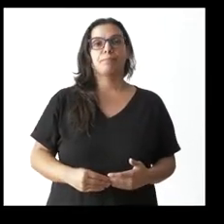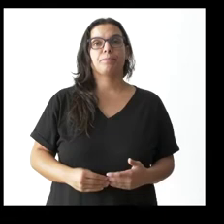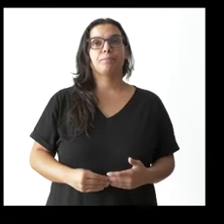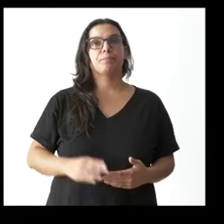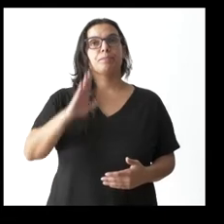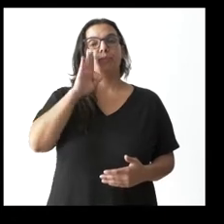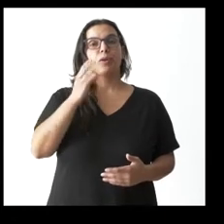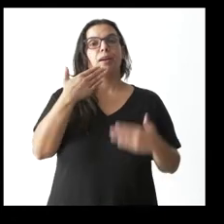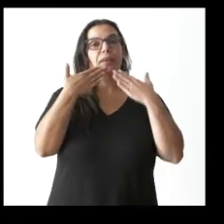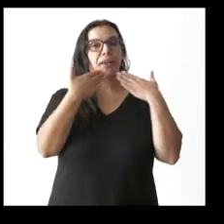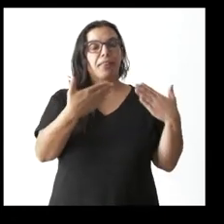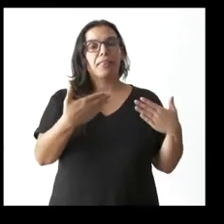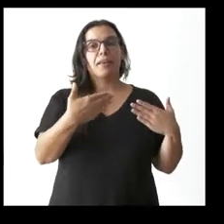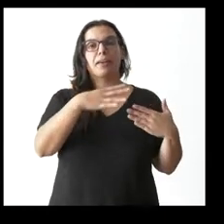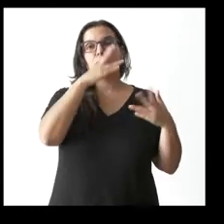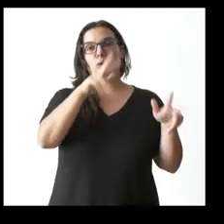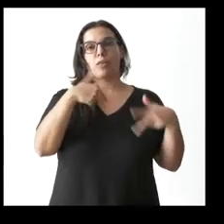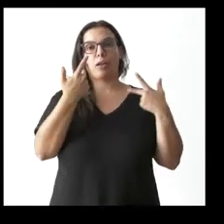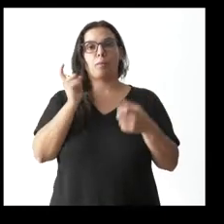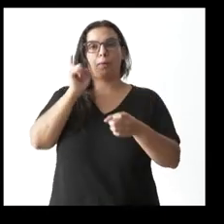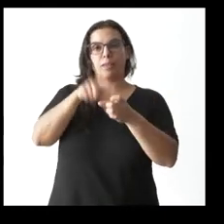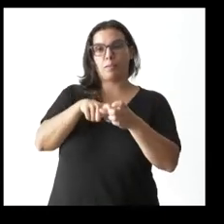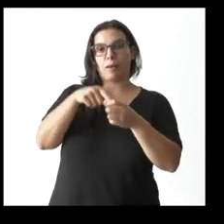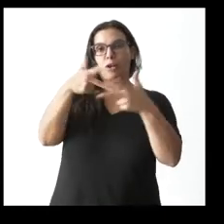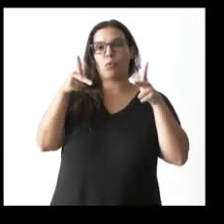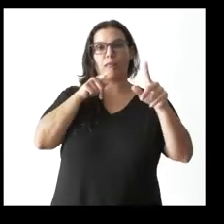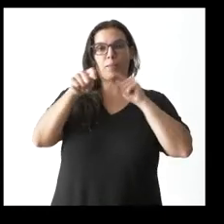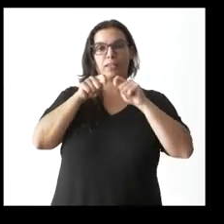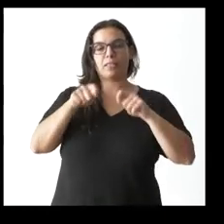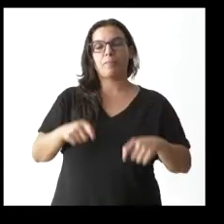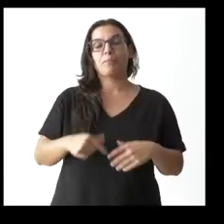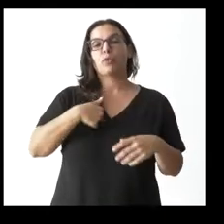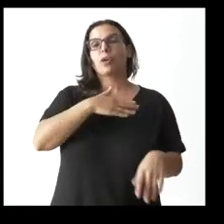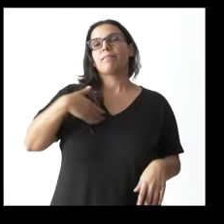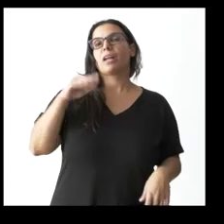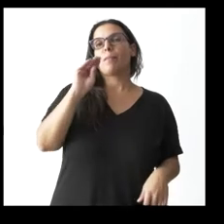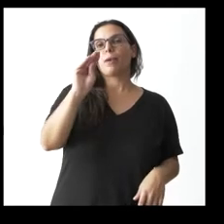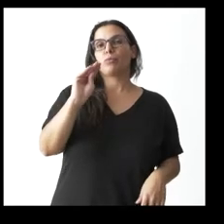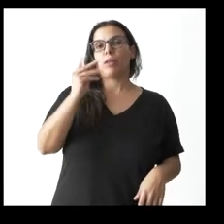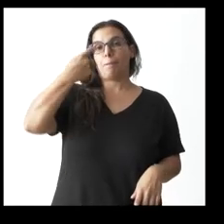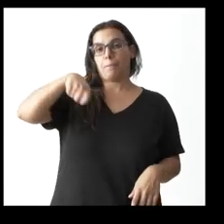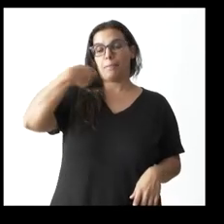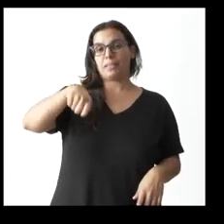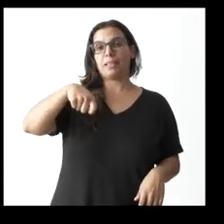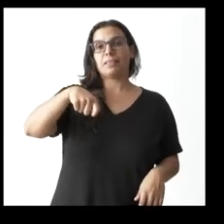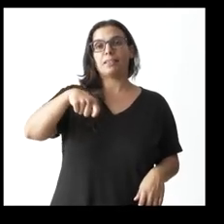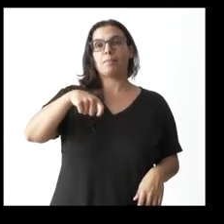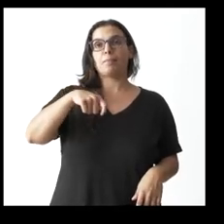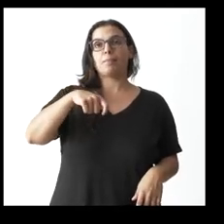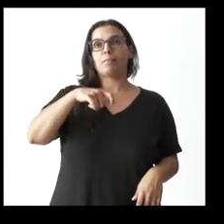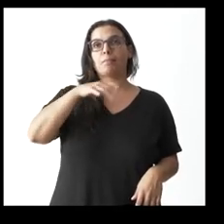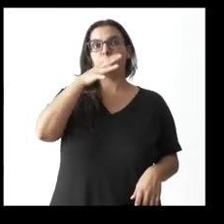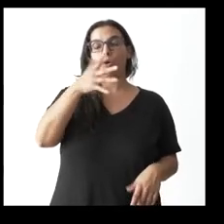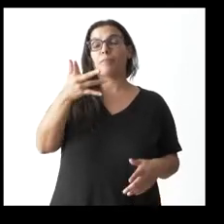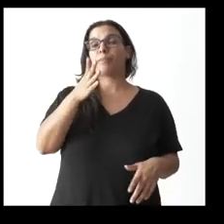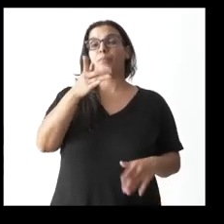y muchas gracias por razones participar en esta rueda de prensa. Yo quería preguntarle al presidente dentro de las